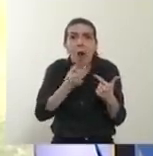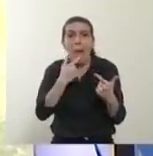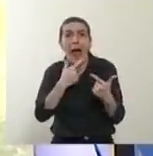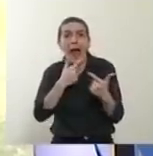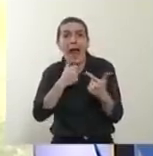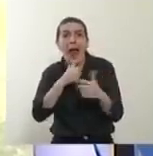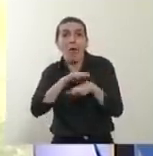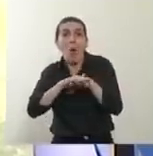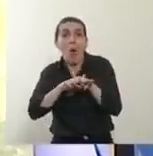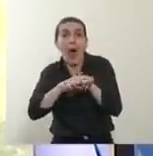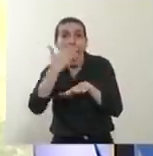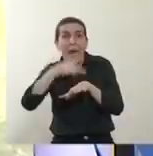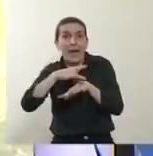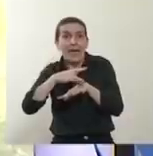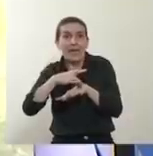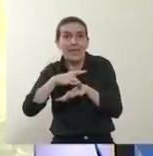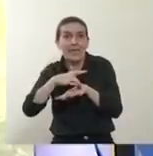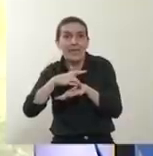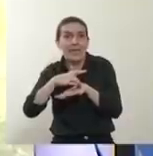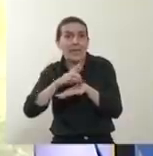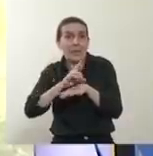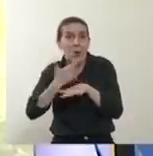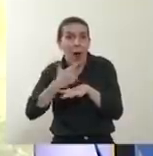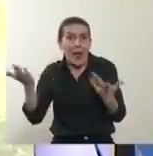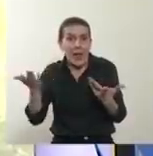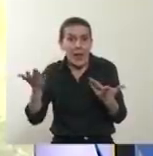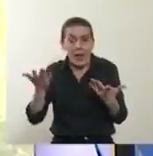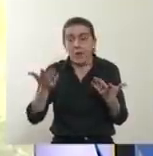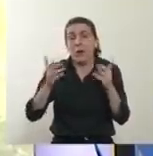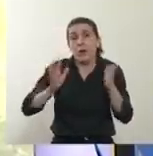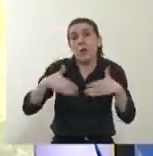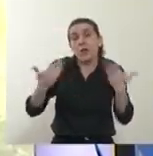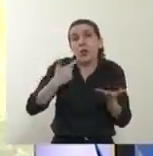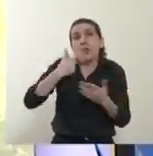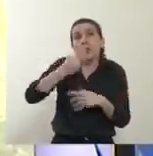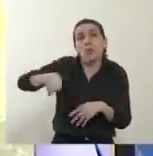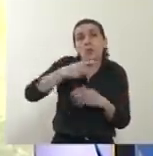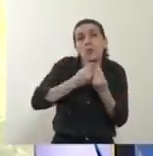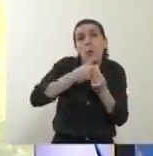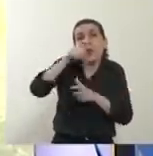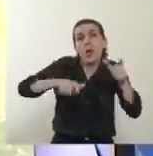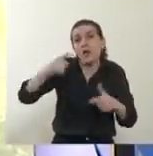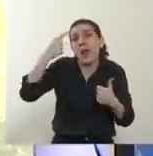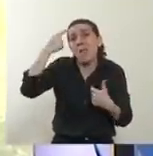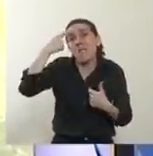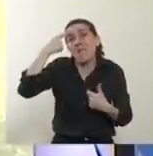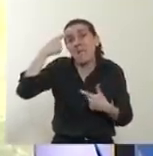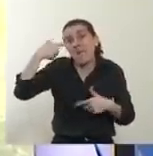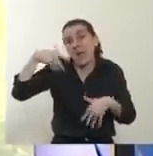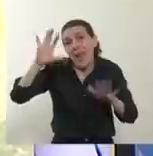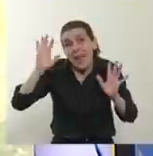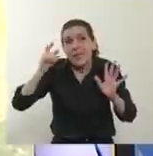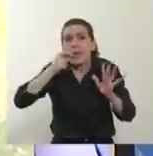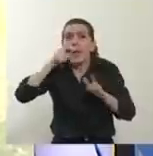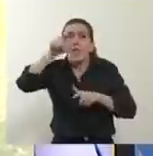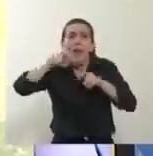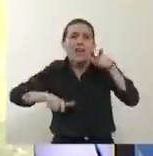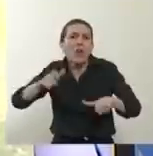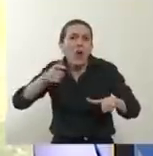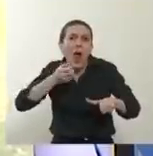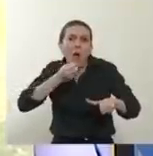Y por lo tanto, más allá de lo que muchos piensan, cualquiera que se enferme,